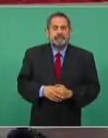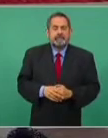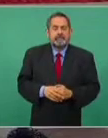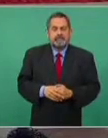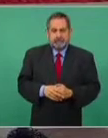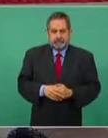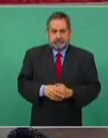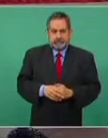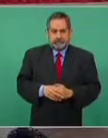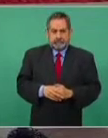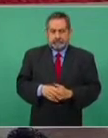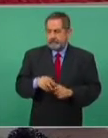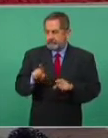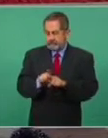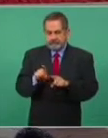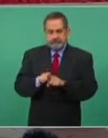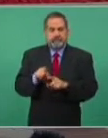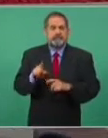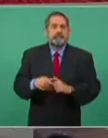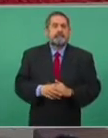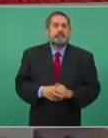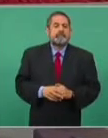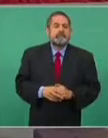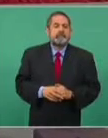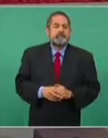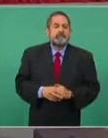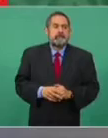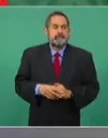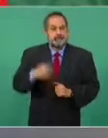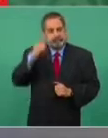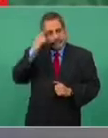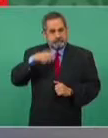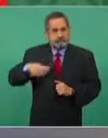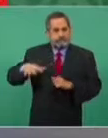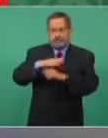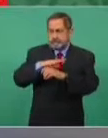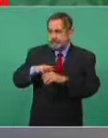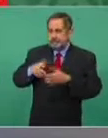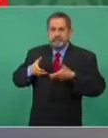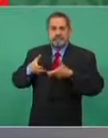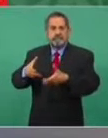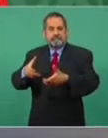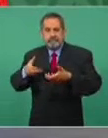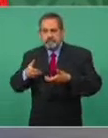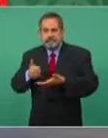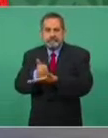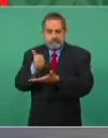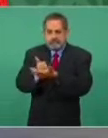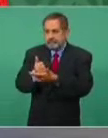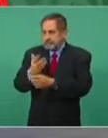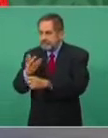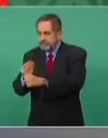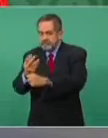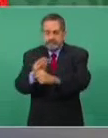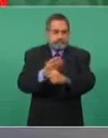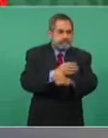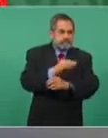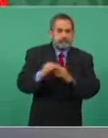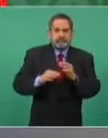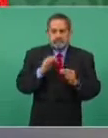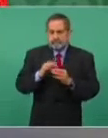Lo mismo de mejoramiento urbano, tiene que ver también,